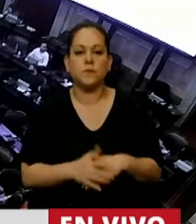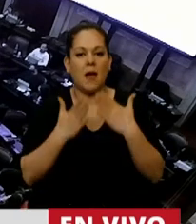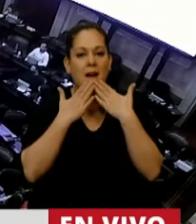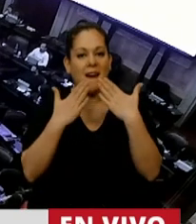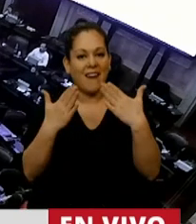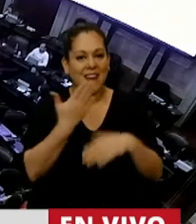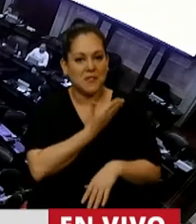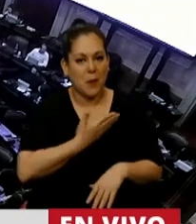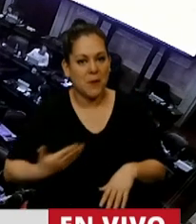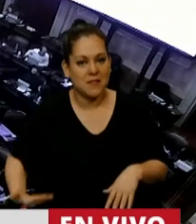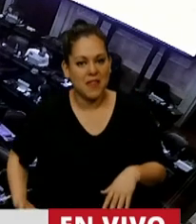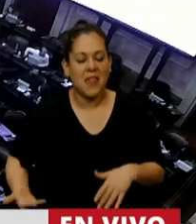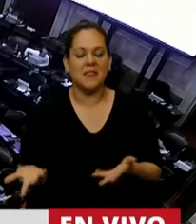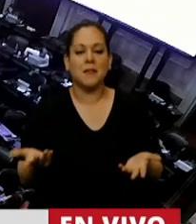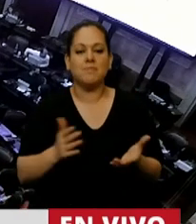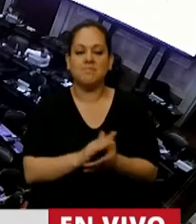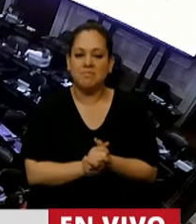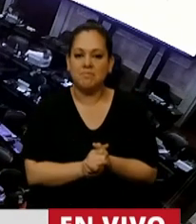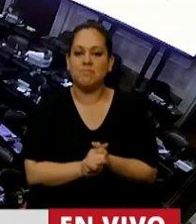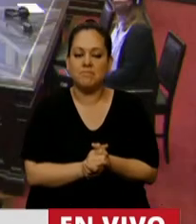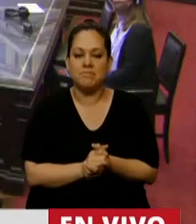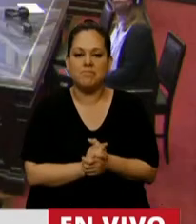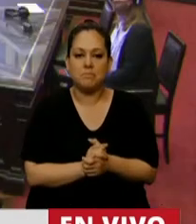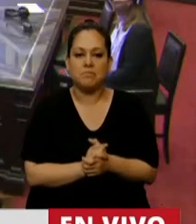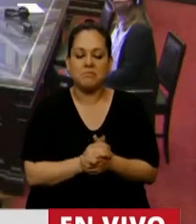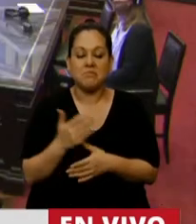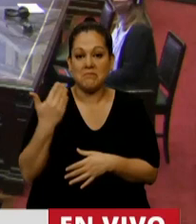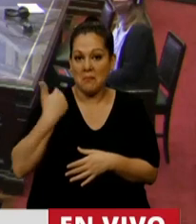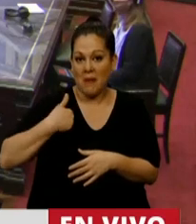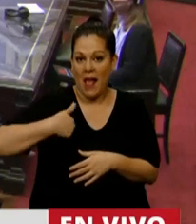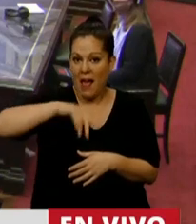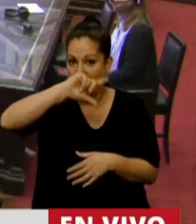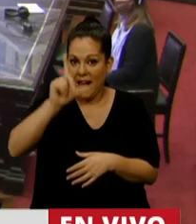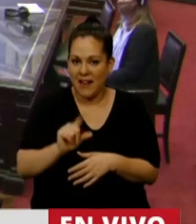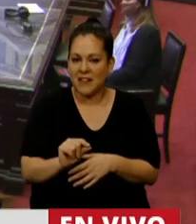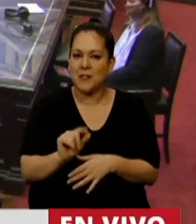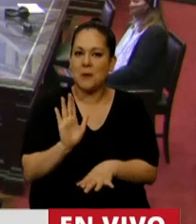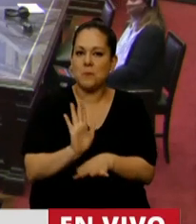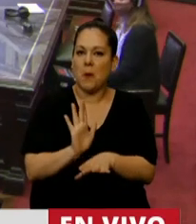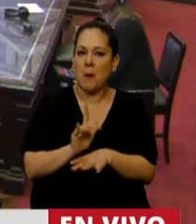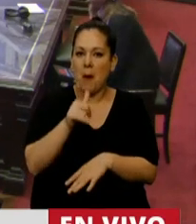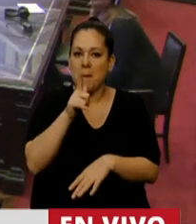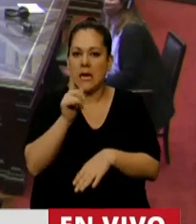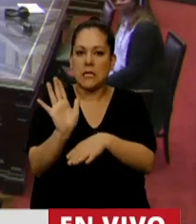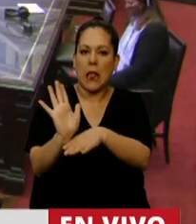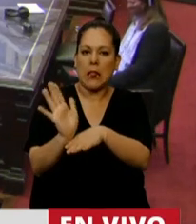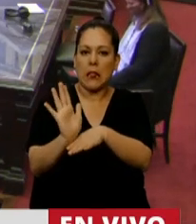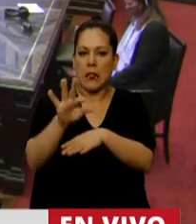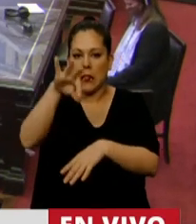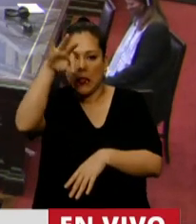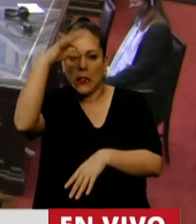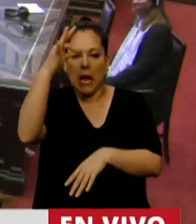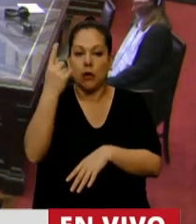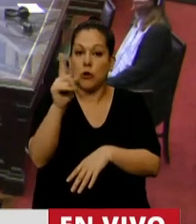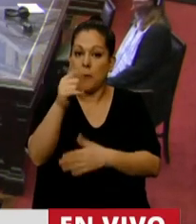Vemos a la República Argentina como si fuera una obra teatral sin guión, donde